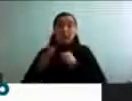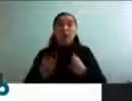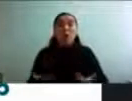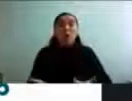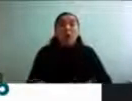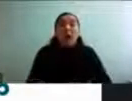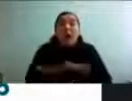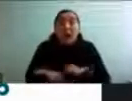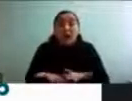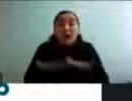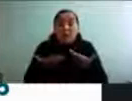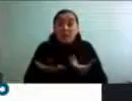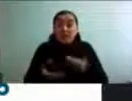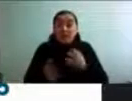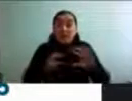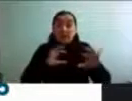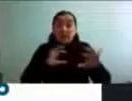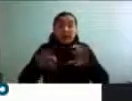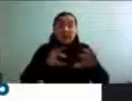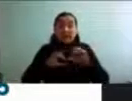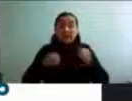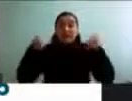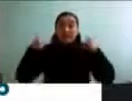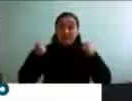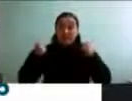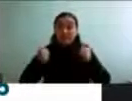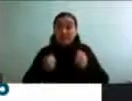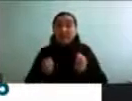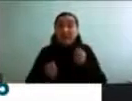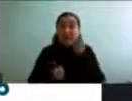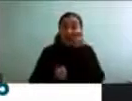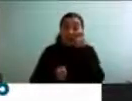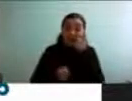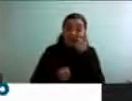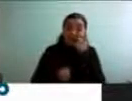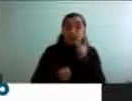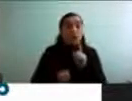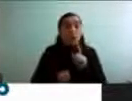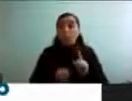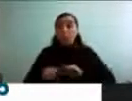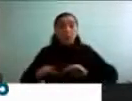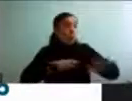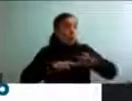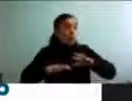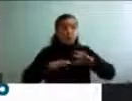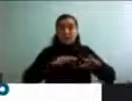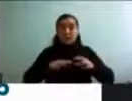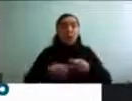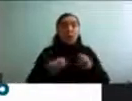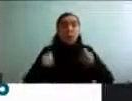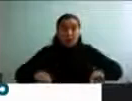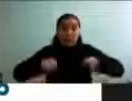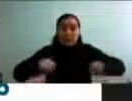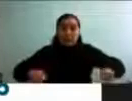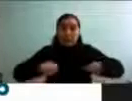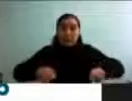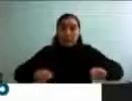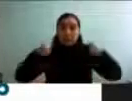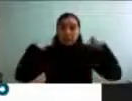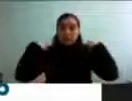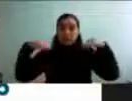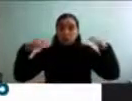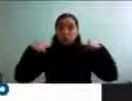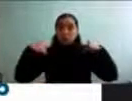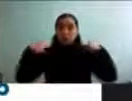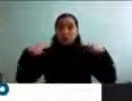de la casa, entendiéndola como lo expliqué antes, a cualquier movimiento que aumente un gasto energético mayor a nivel basal, va a generar